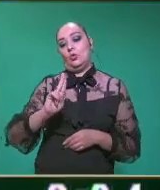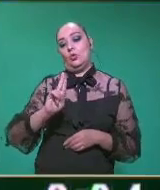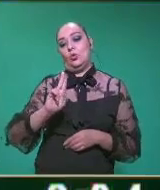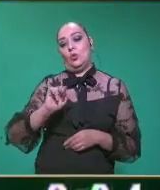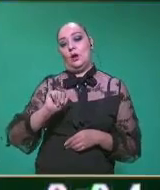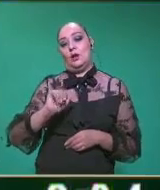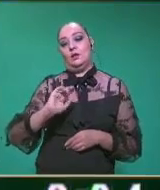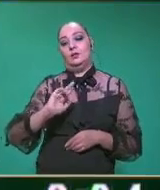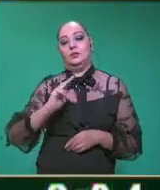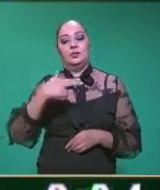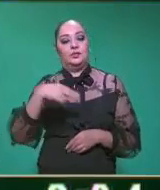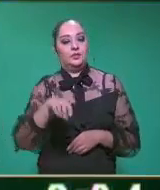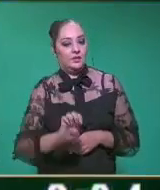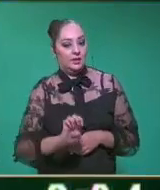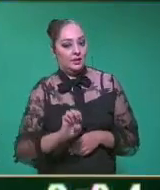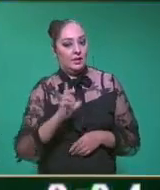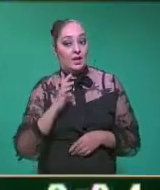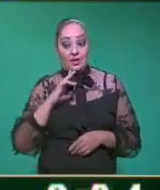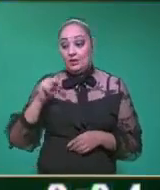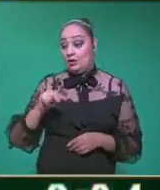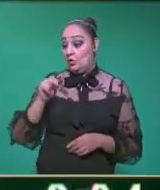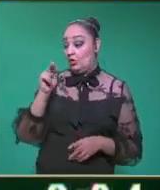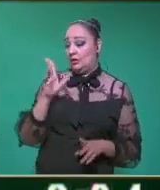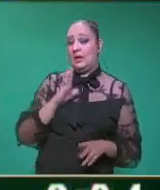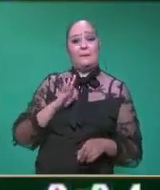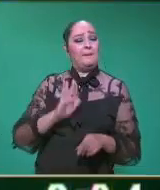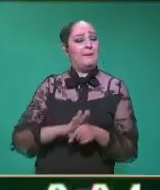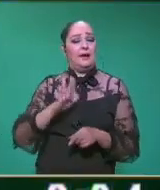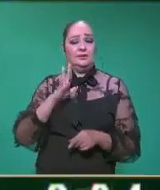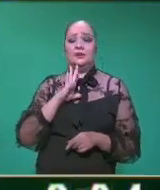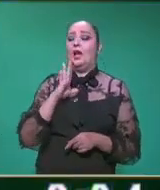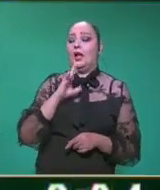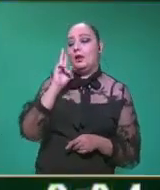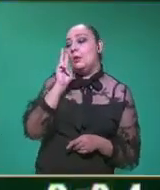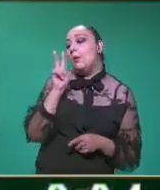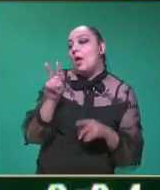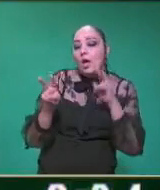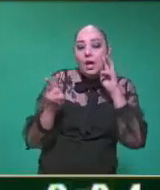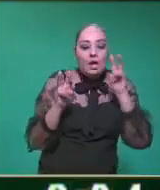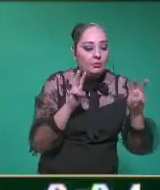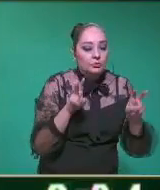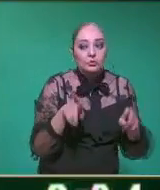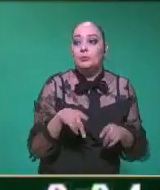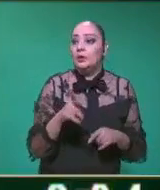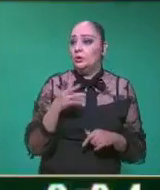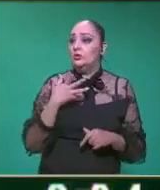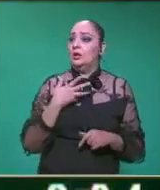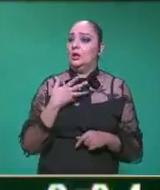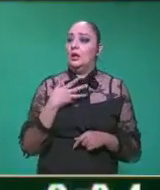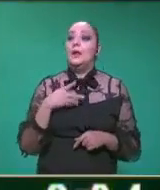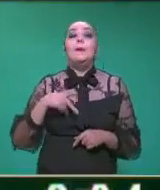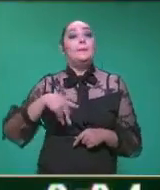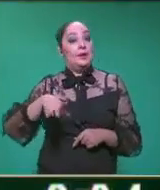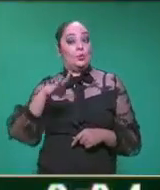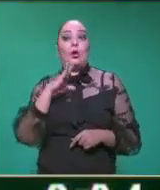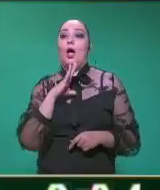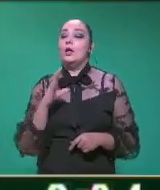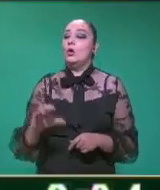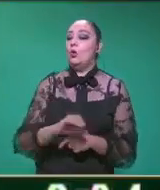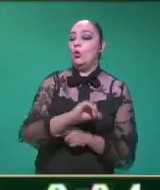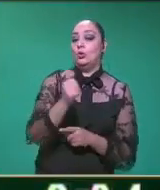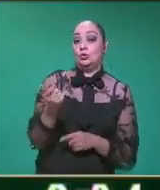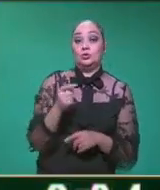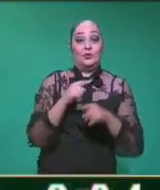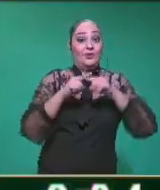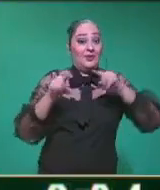que más vemos en las fotos, que más conocemos, porque es el que más tenemos en la ciudad, y el que mayor distribución tiene, sino tenemos otras siete